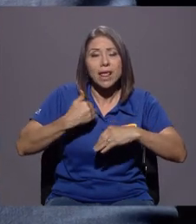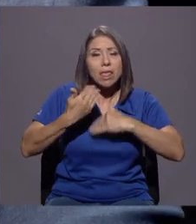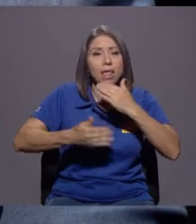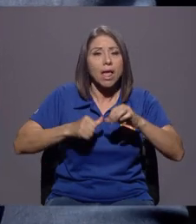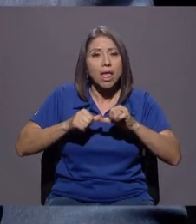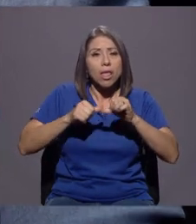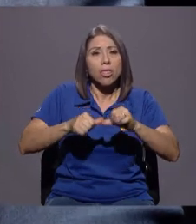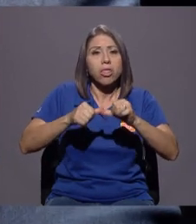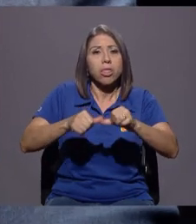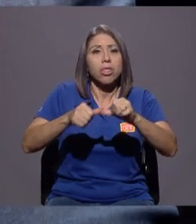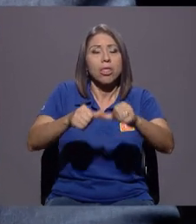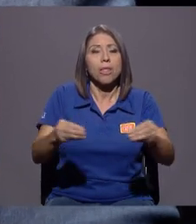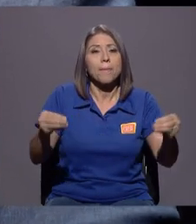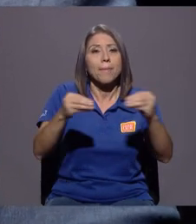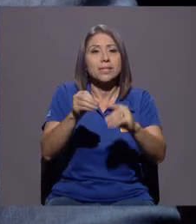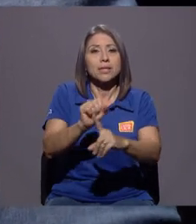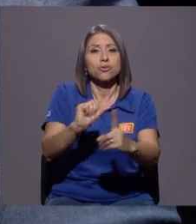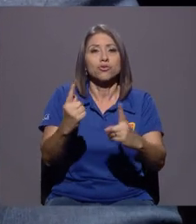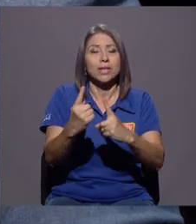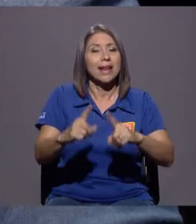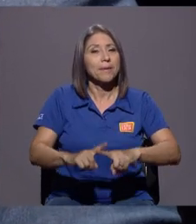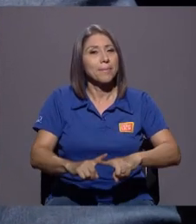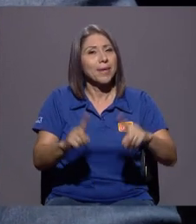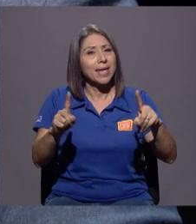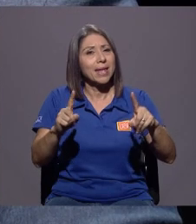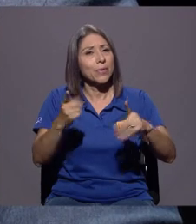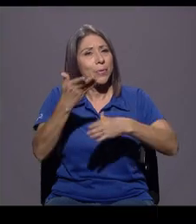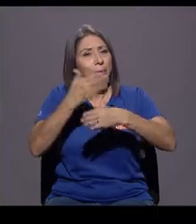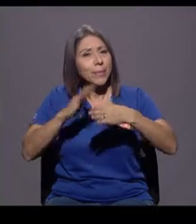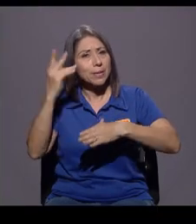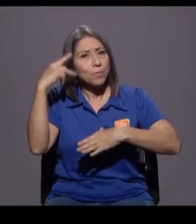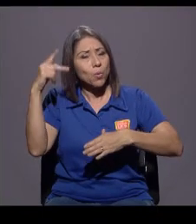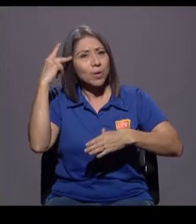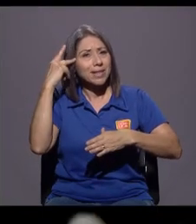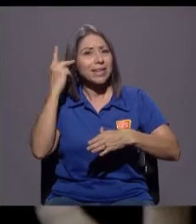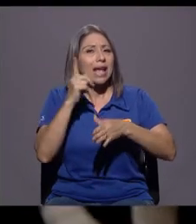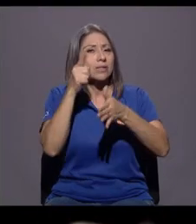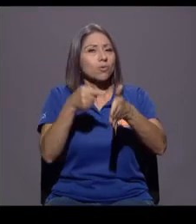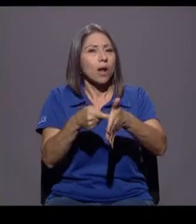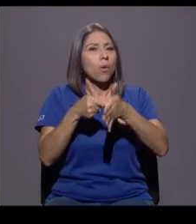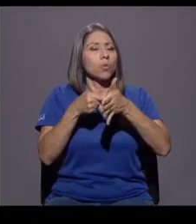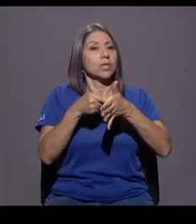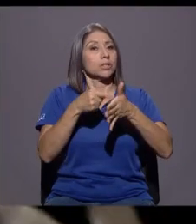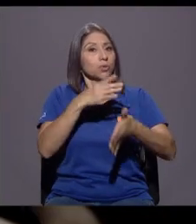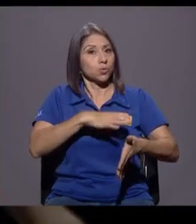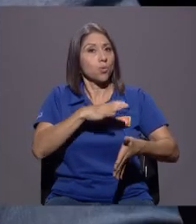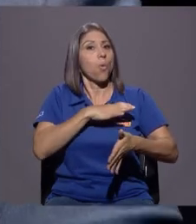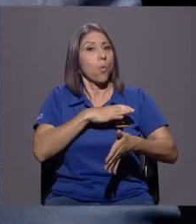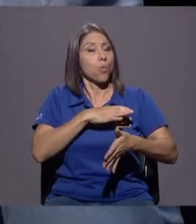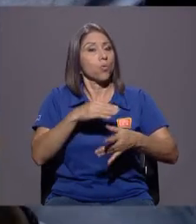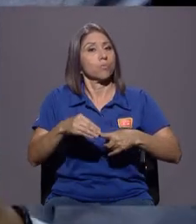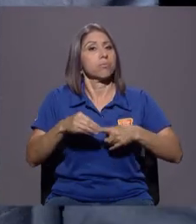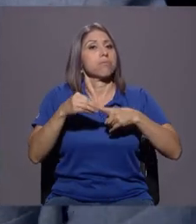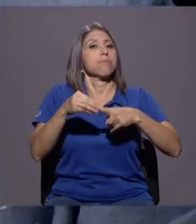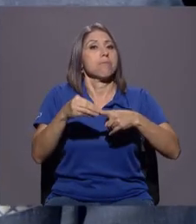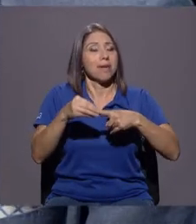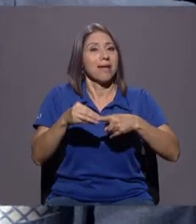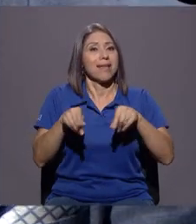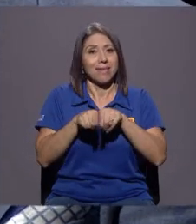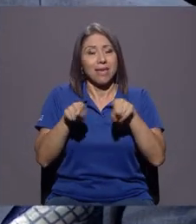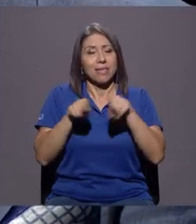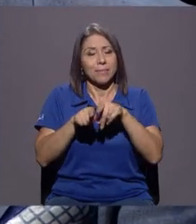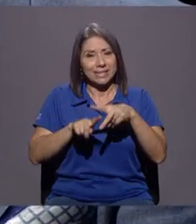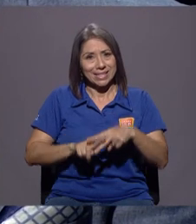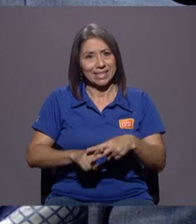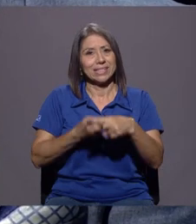el tiempo más en lo social, pero al final la parte política es una condición fundamental de ese movimiento que además nació a partir de